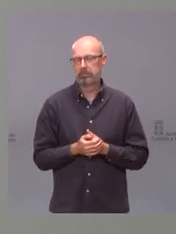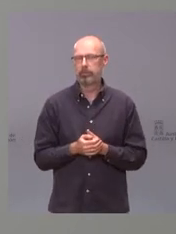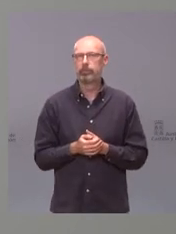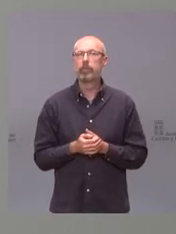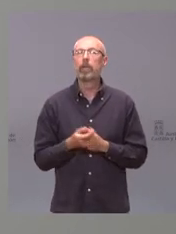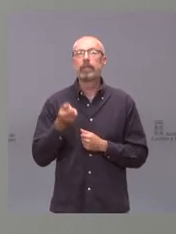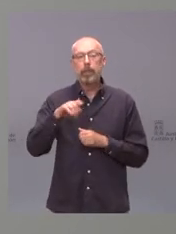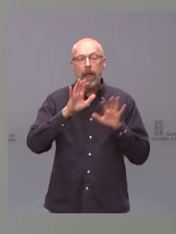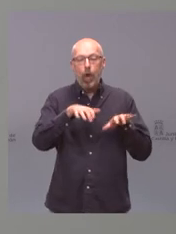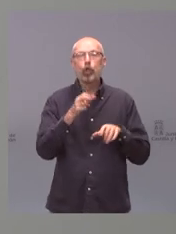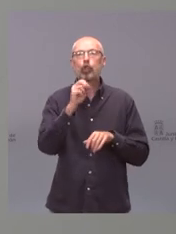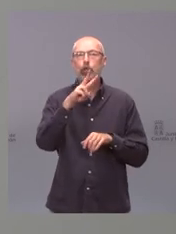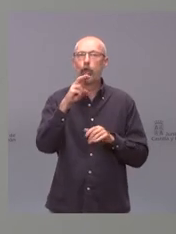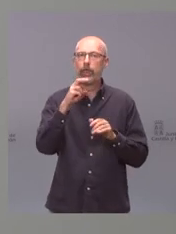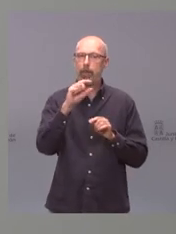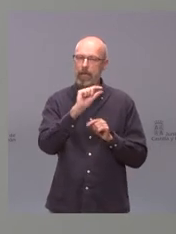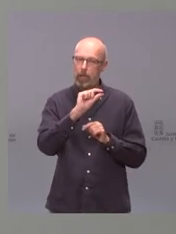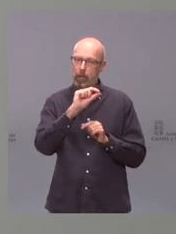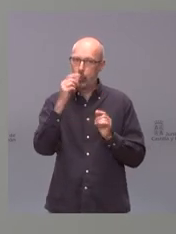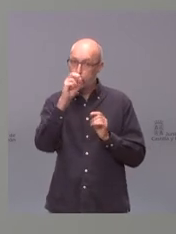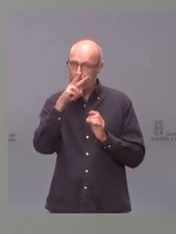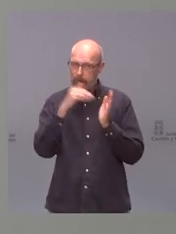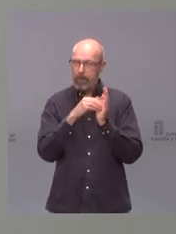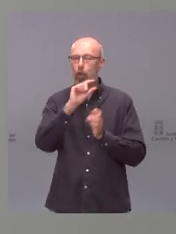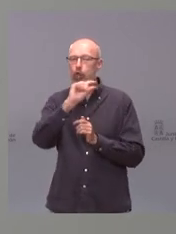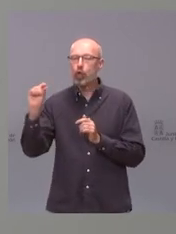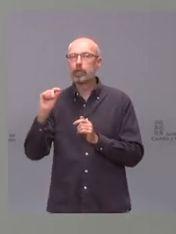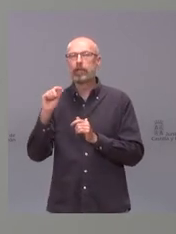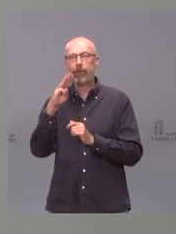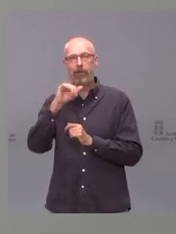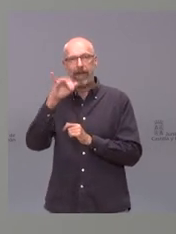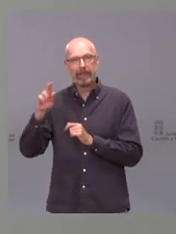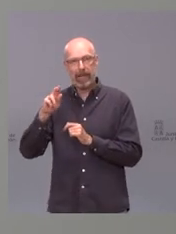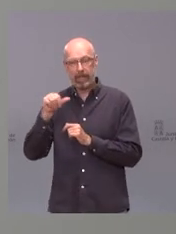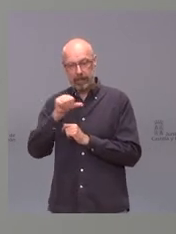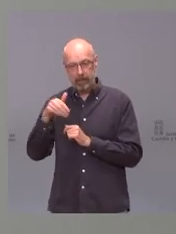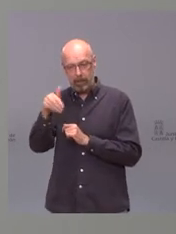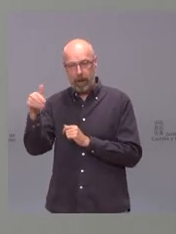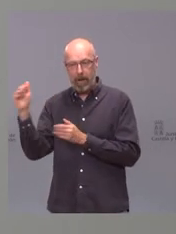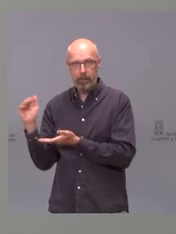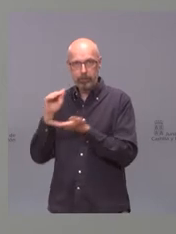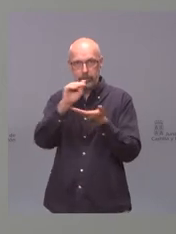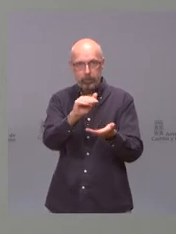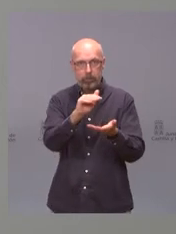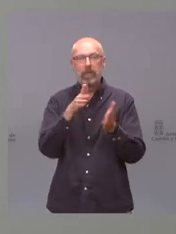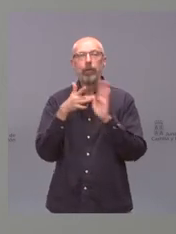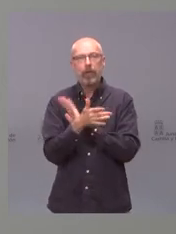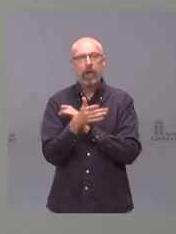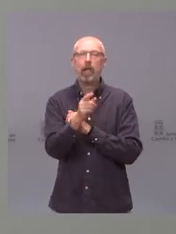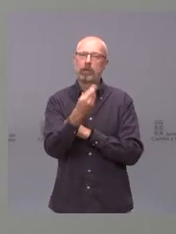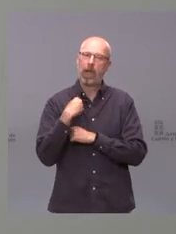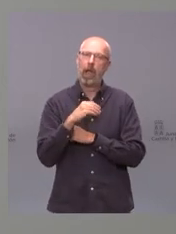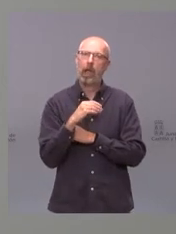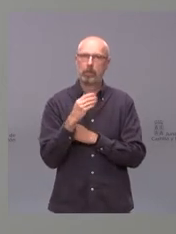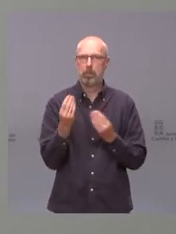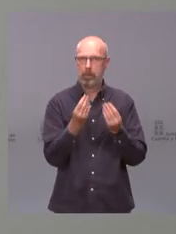Pfizer esta semana con lo cual esto también va a ayudar a equilibrar este tema siendo la realidad